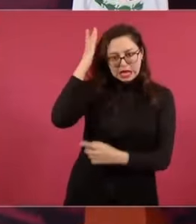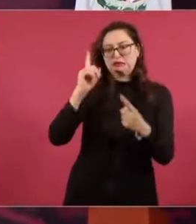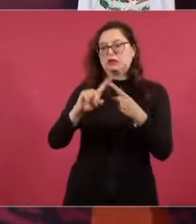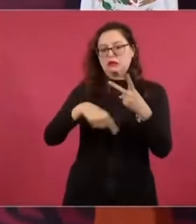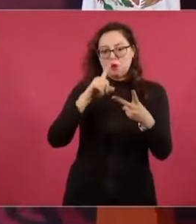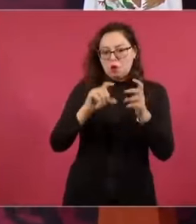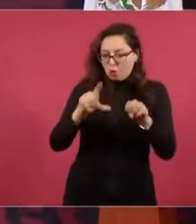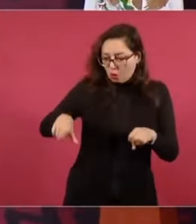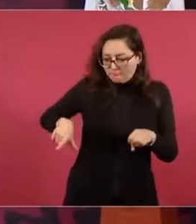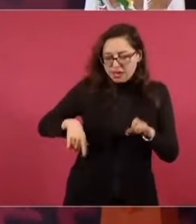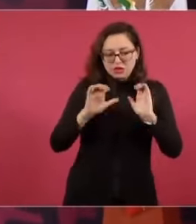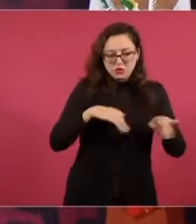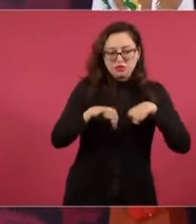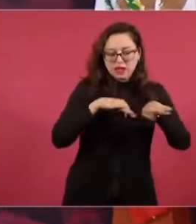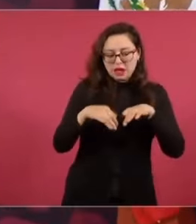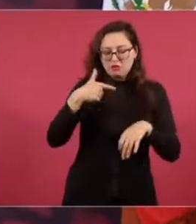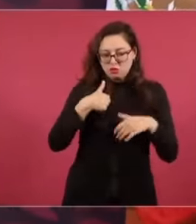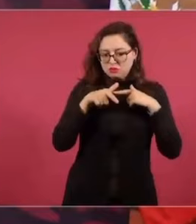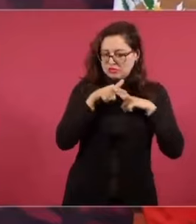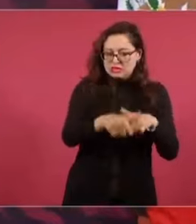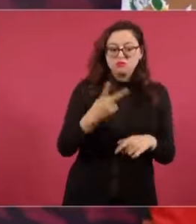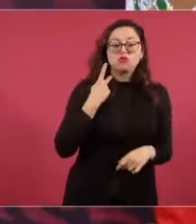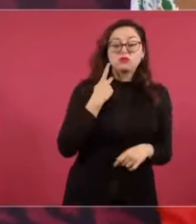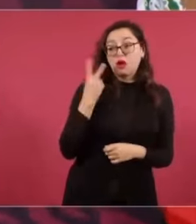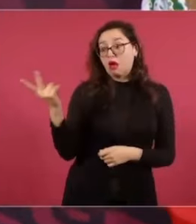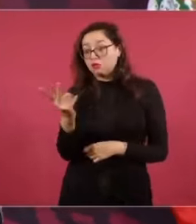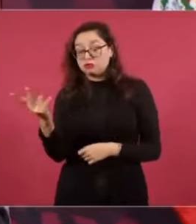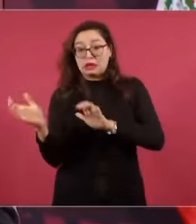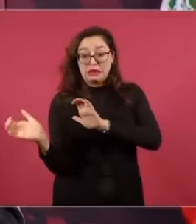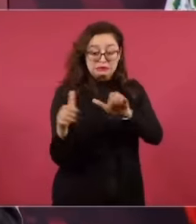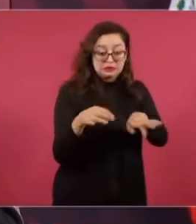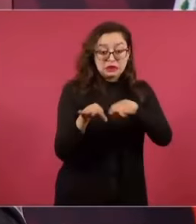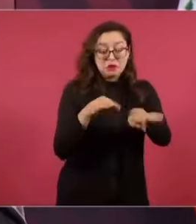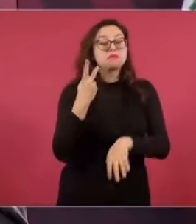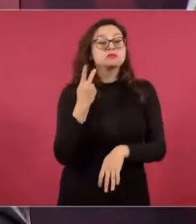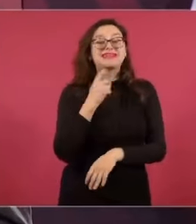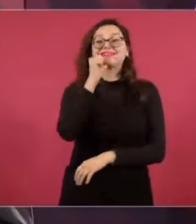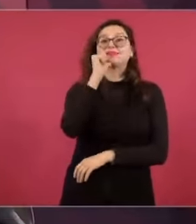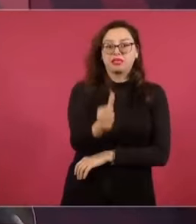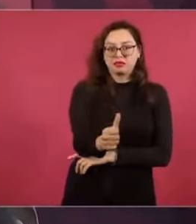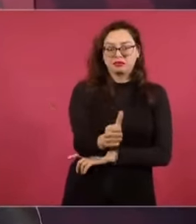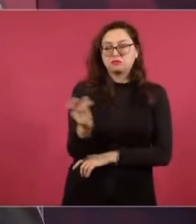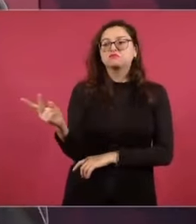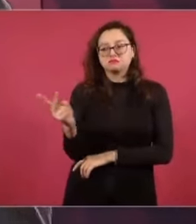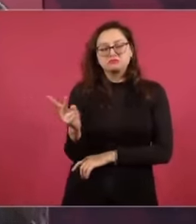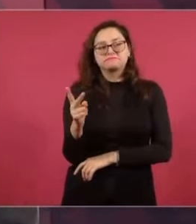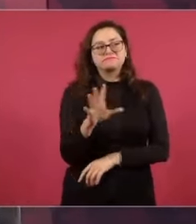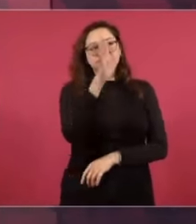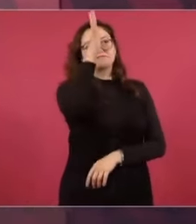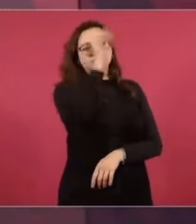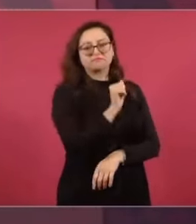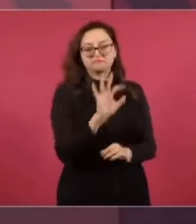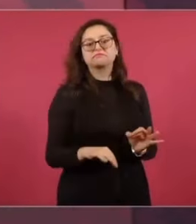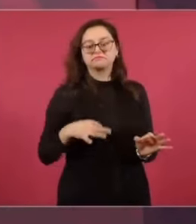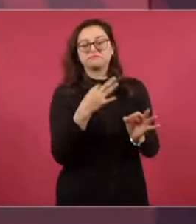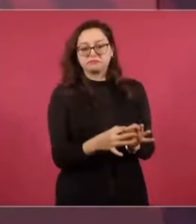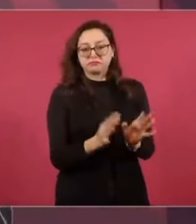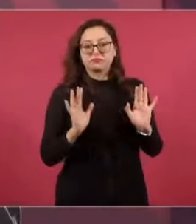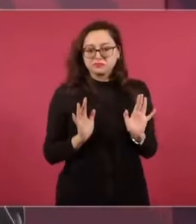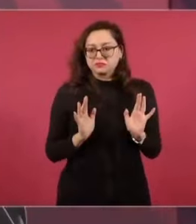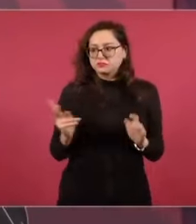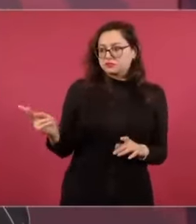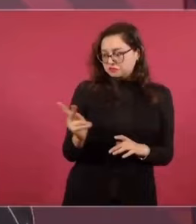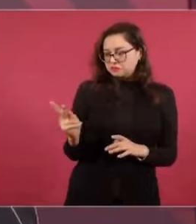servidor público, ellos no iban a trabajar en el gobierno. Y lo han cumplido. Me han ayudado mucho en eso.